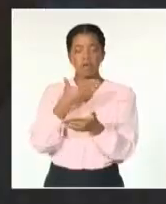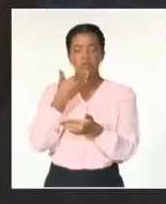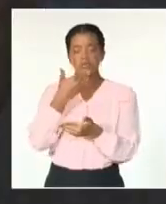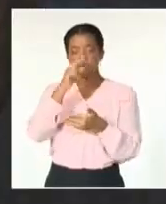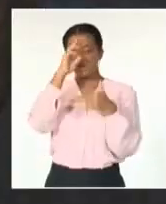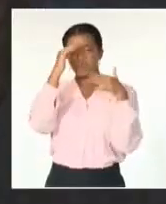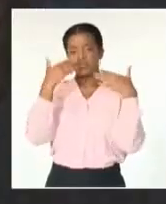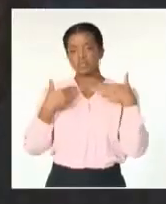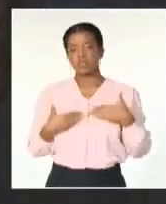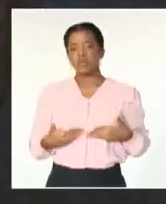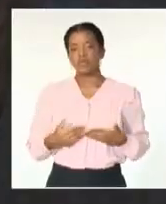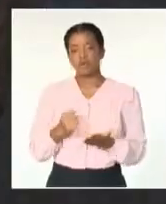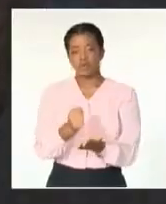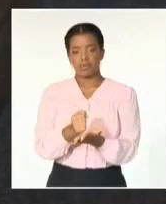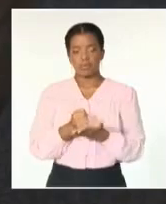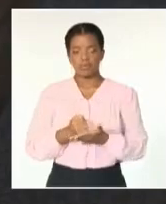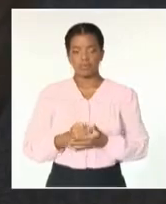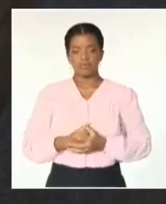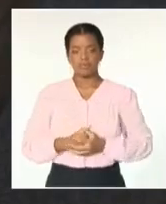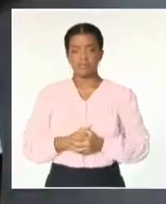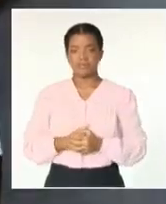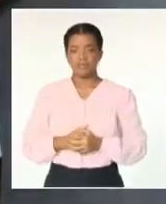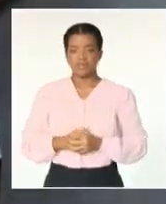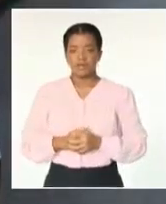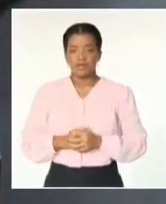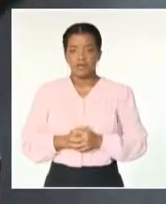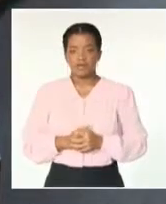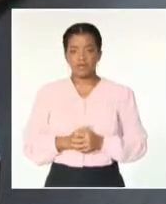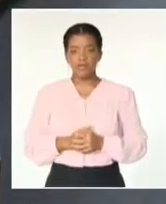población y su calidad de vida. Talía González, Canal Cubano.